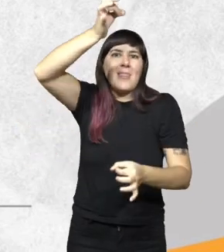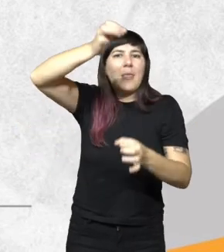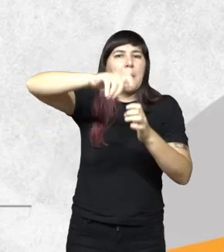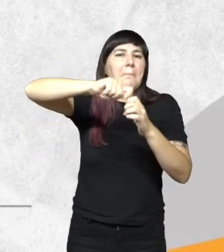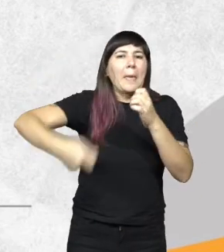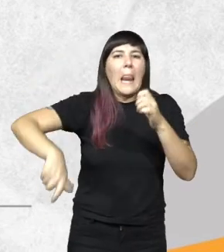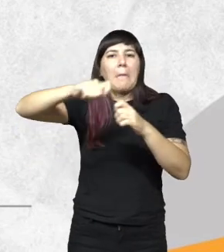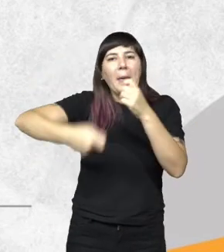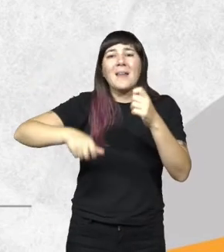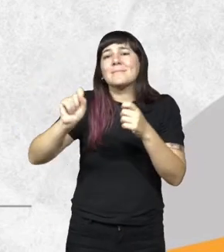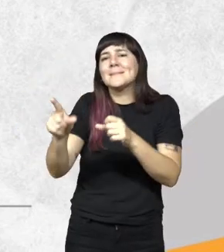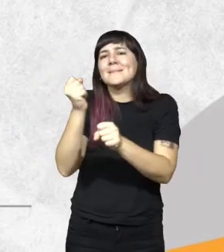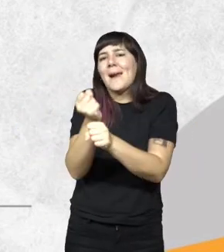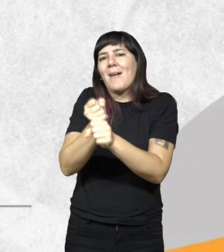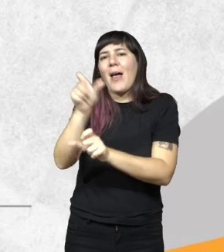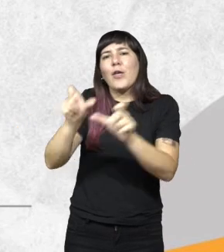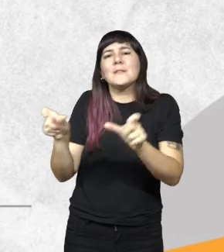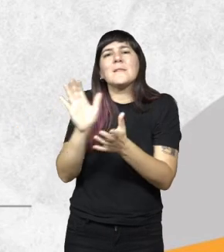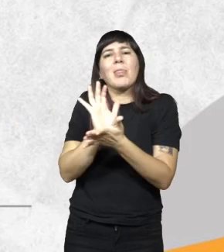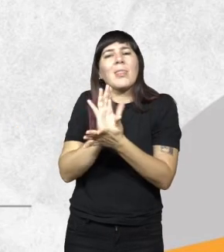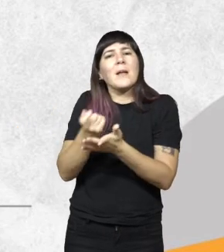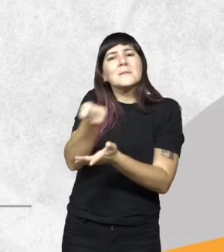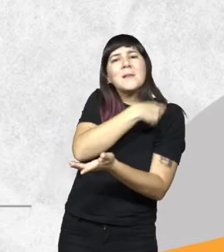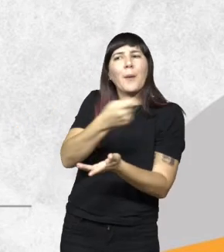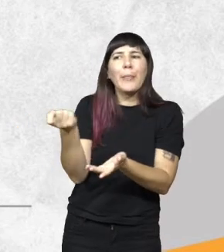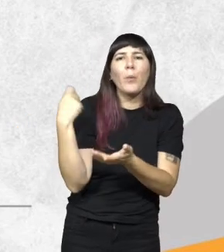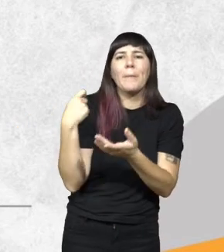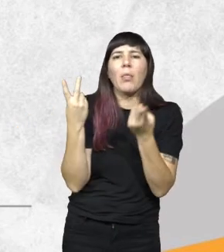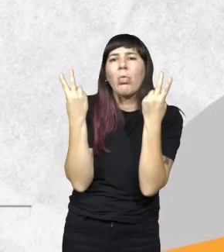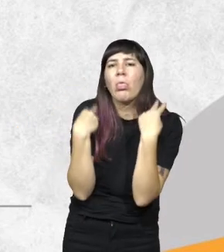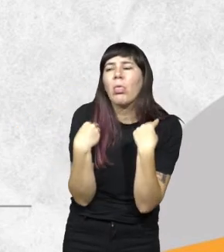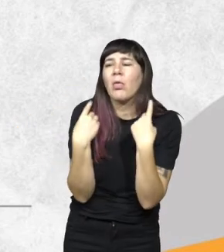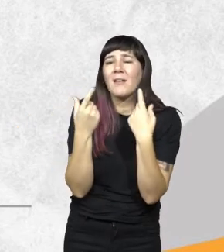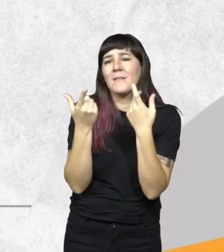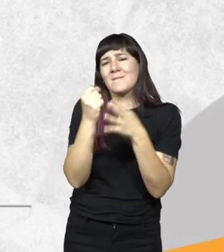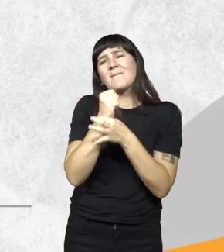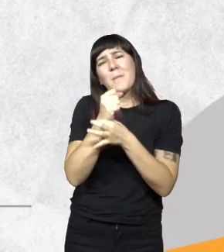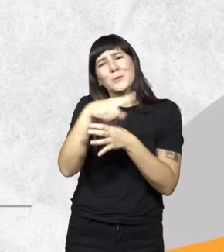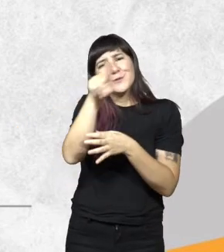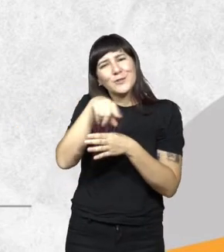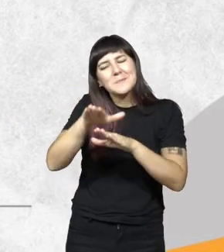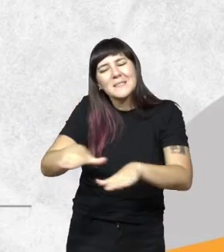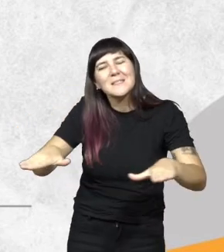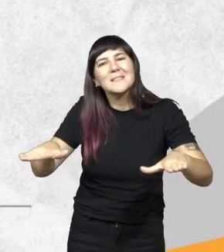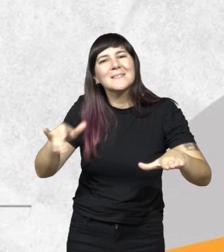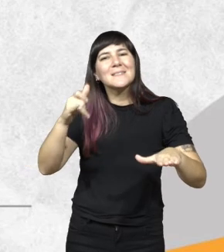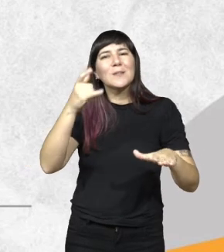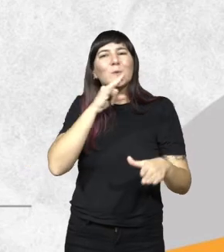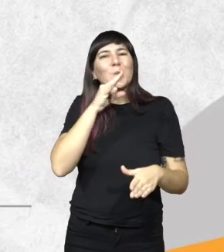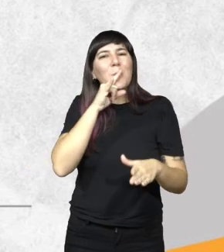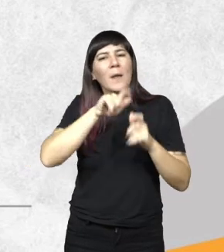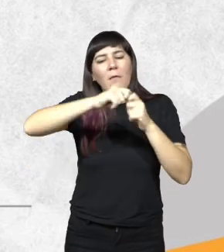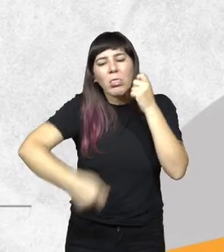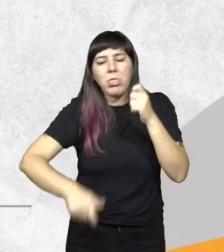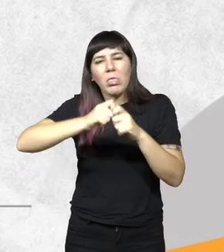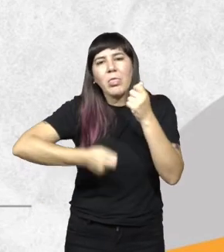relacionado a trabajadores en situación de deservidumbre a trabajo infantil la famosa imagen de changuito cañero tucumano pelando caña